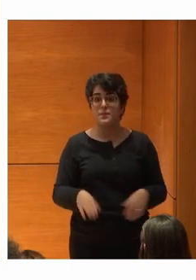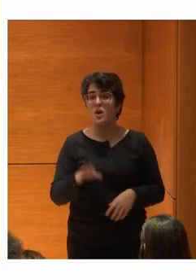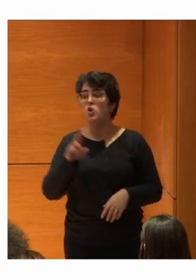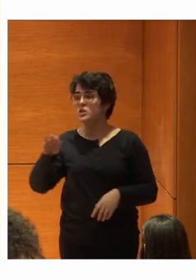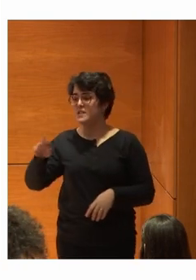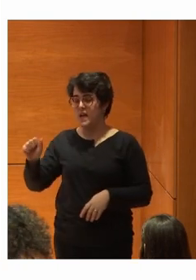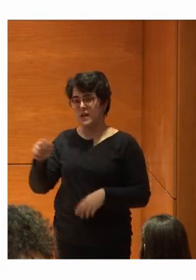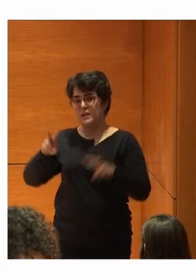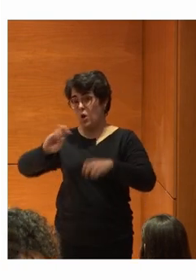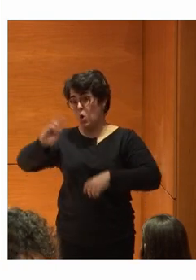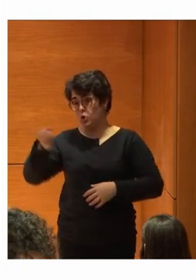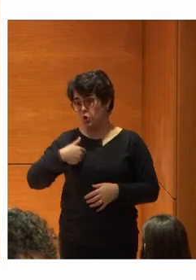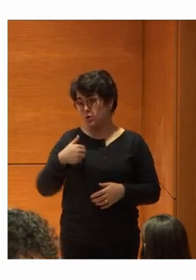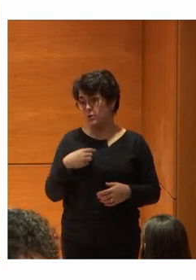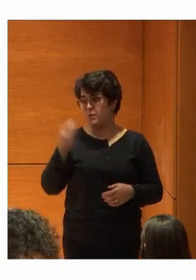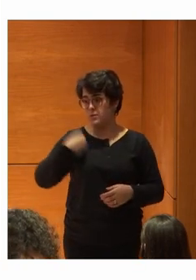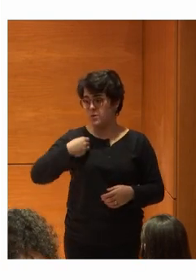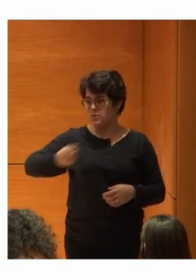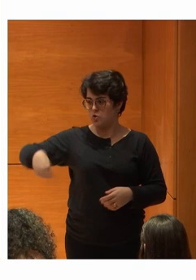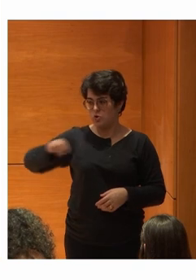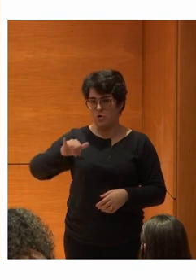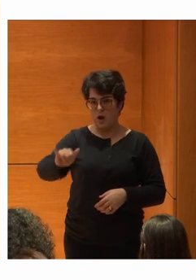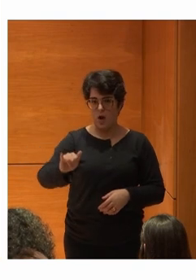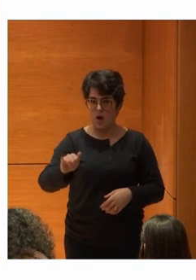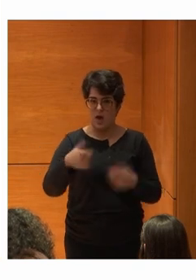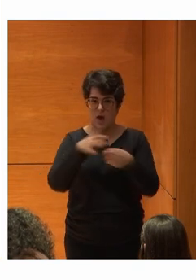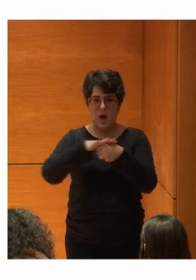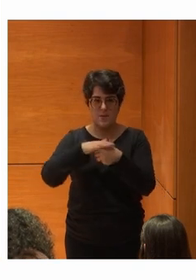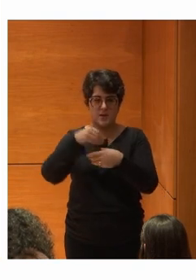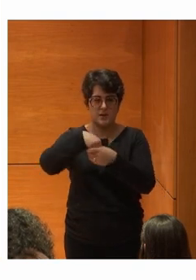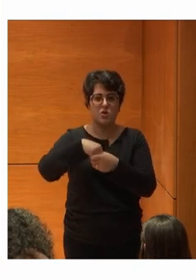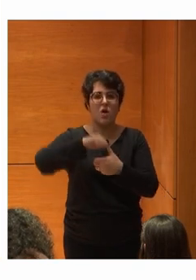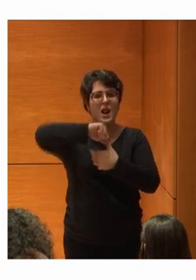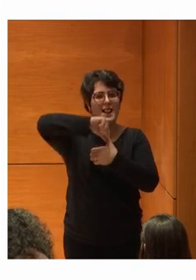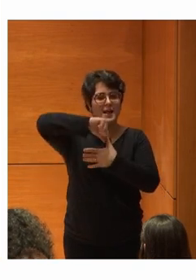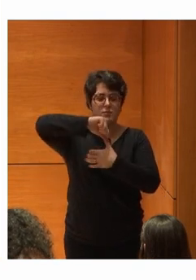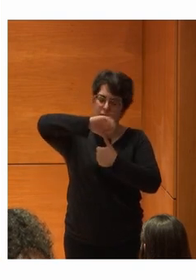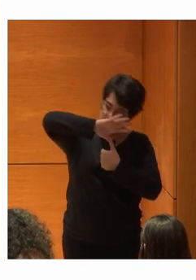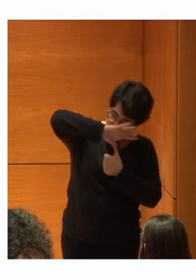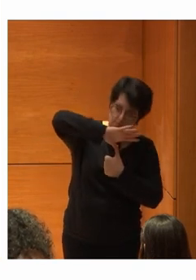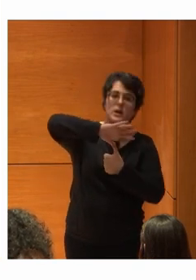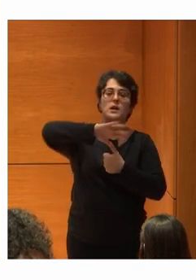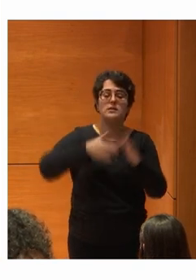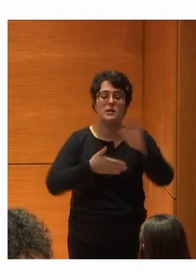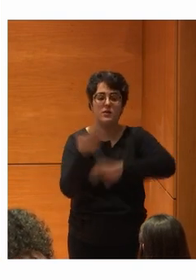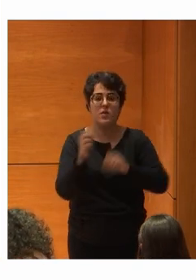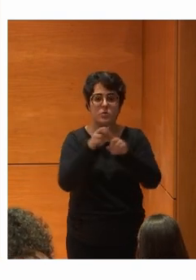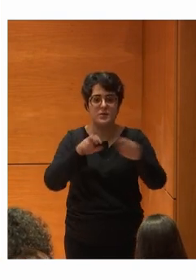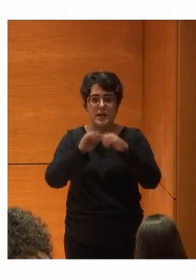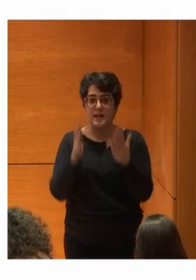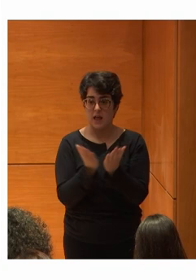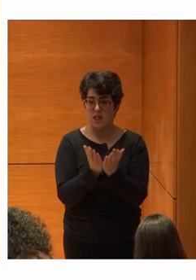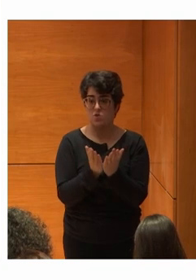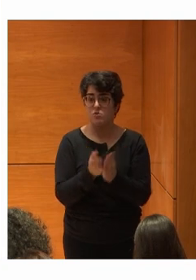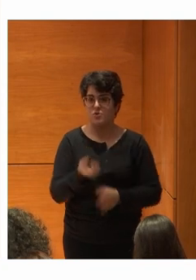Hay otro tema Que bueno Vosotros tenéis Un ala latinoamericana Tenéis Una dimensión internacional